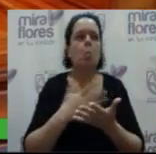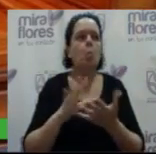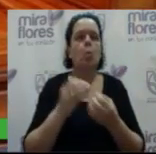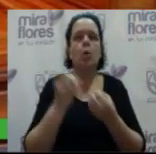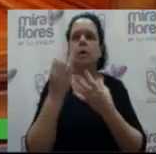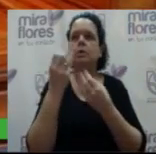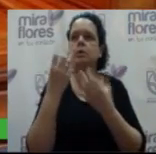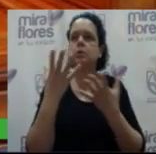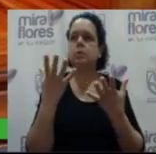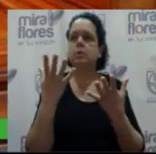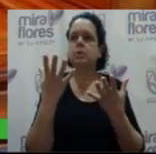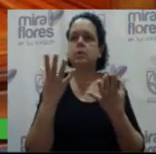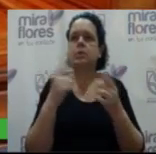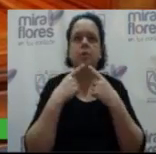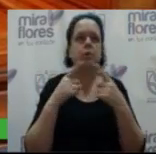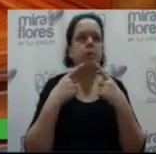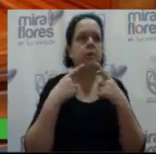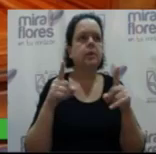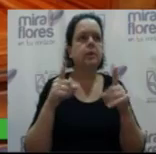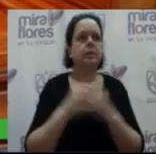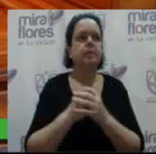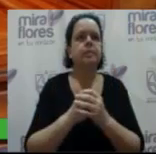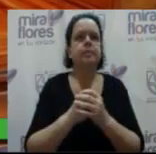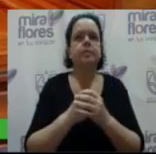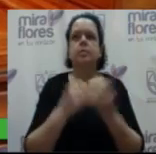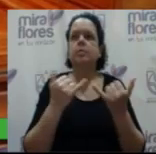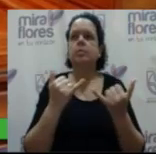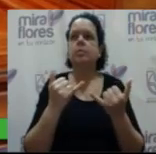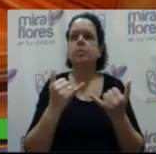procederemos a ir a lo que es orden del día.